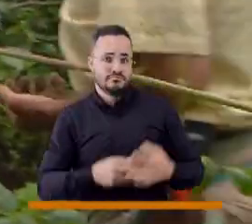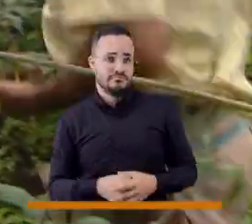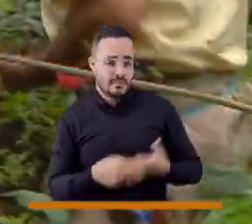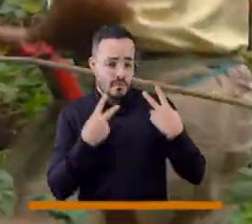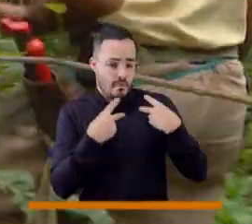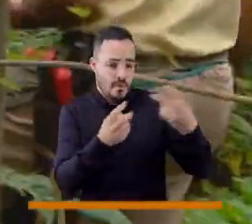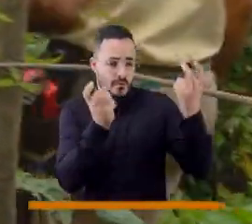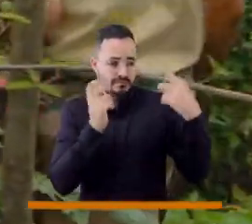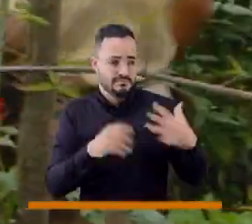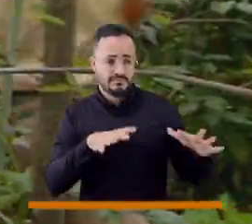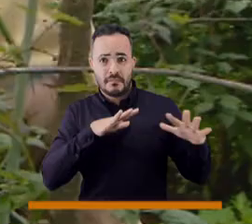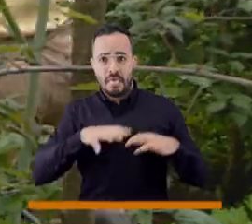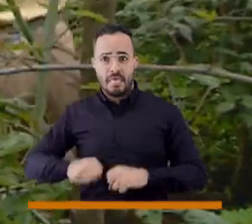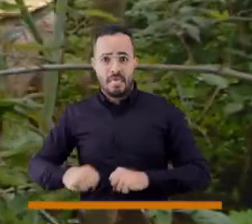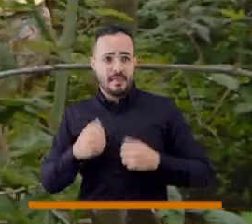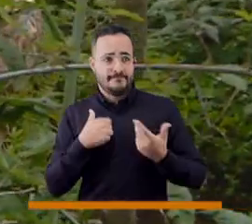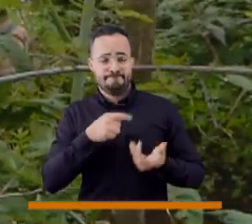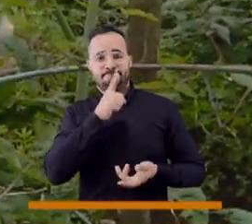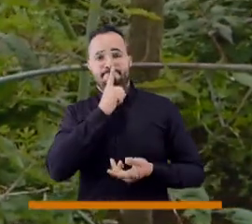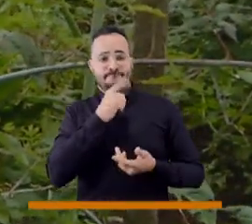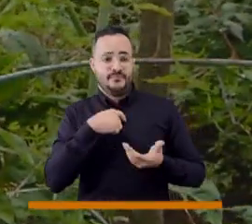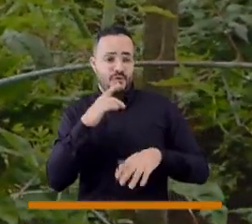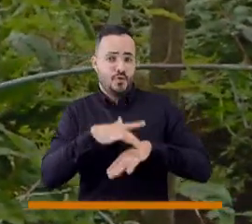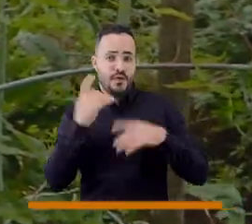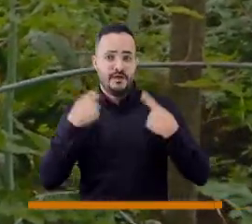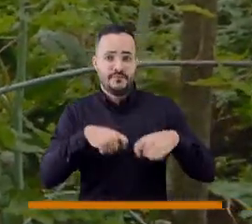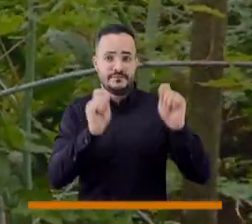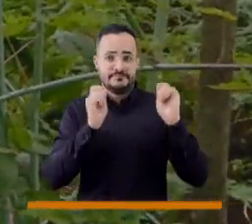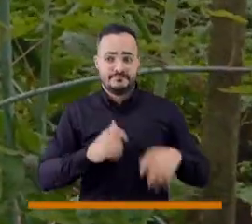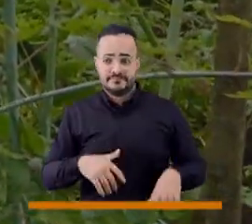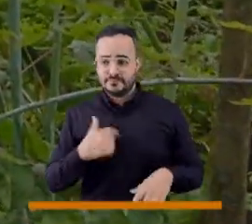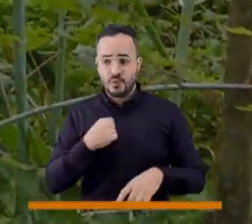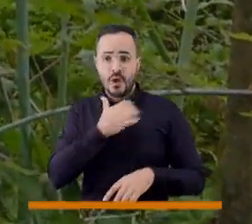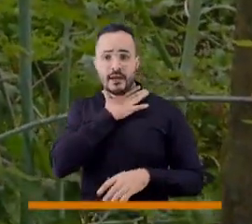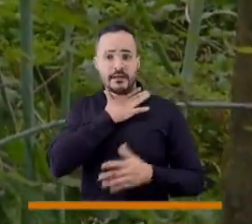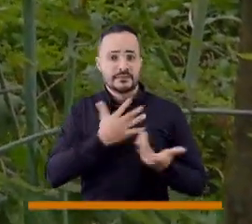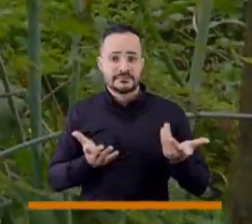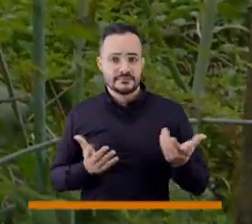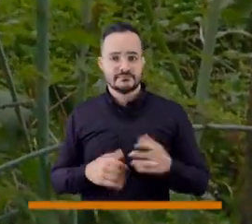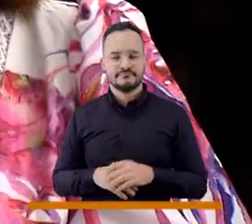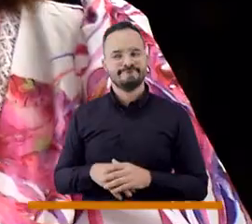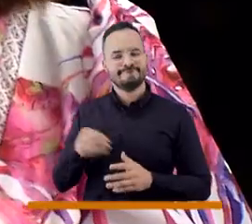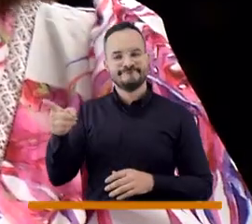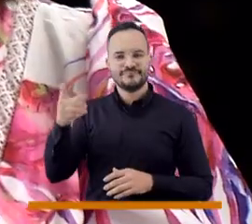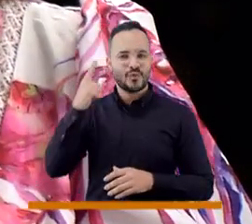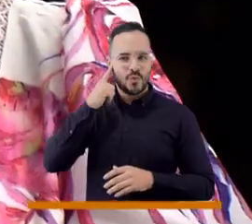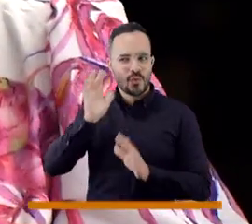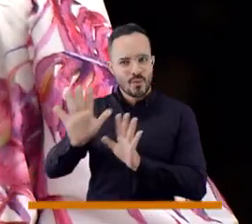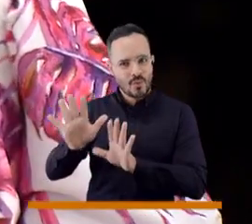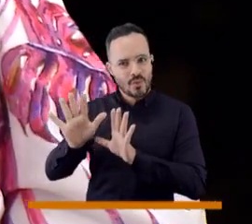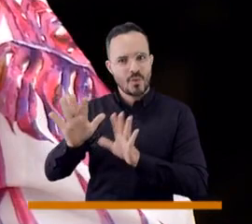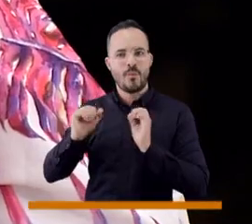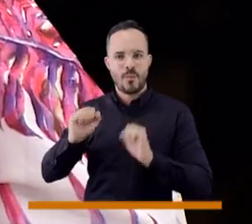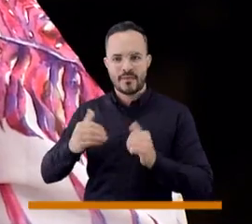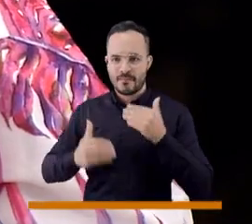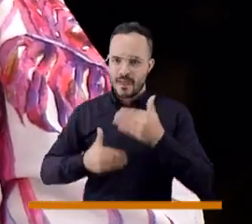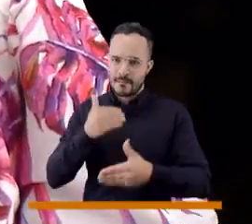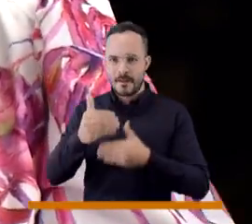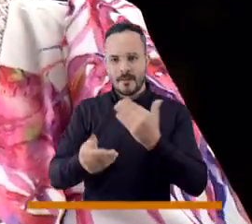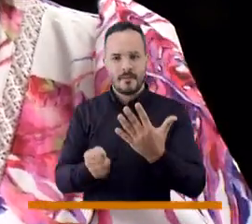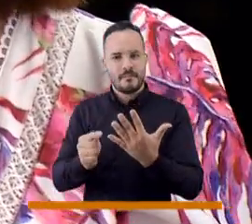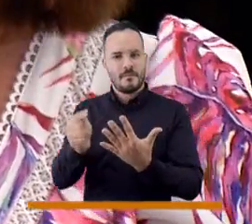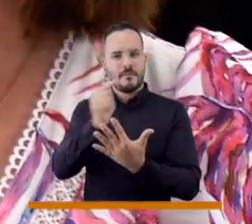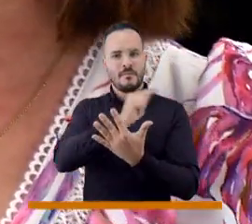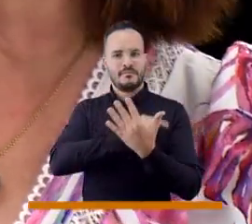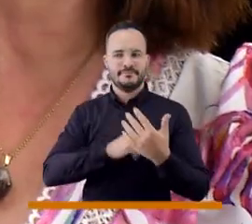porque así inclusive lo dicen, entonces a mí me va a tocar vender porque no me va a alcanzar, pero no sabe que hay varias cosas que hacer.